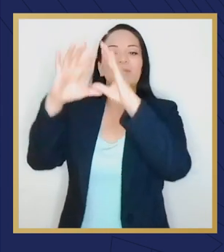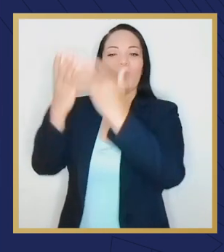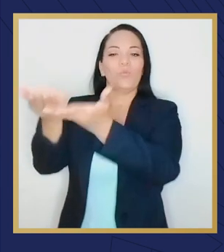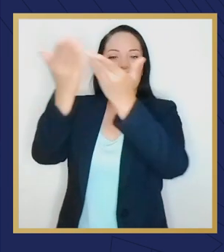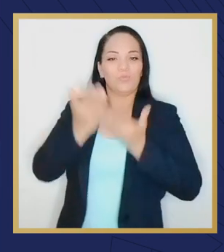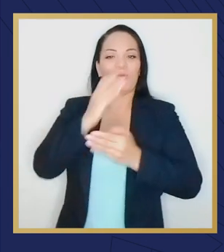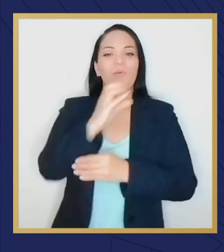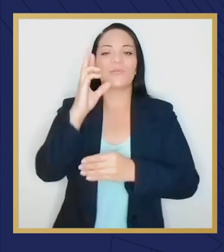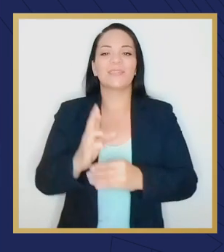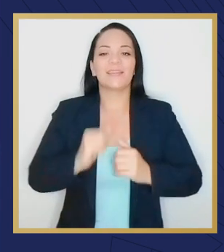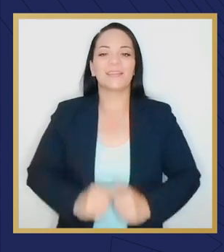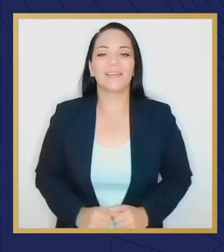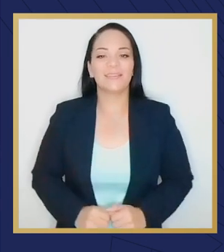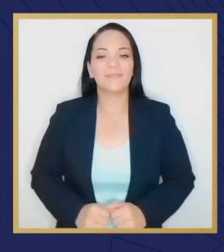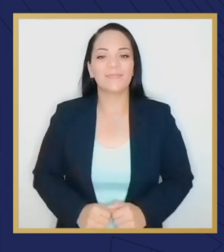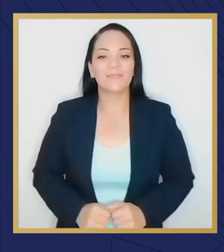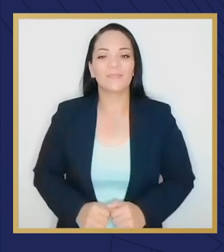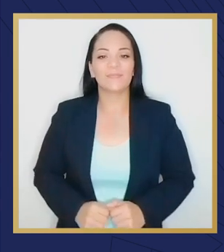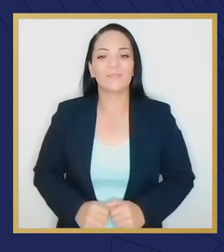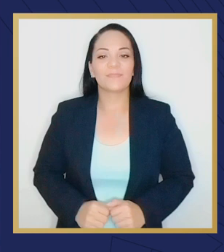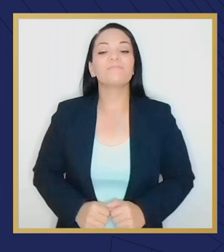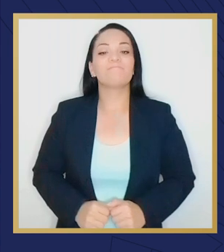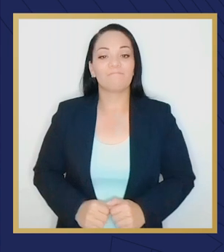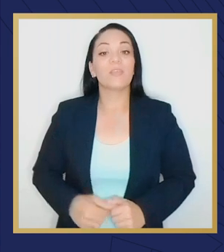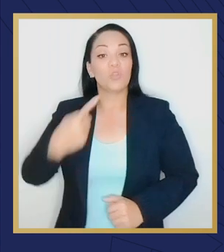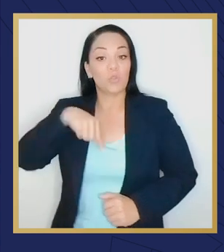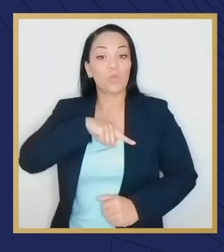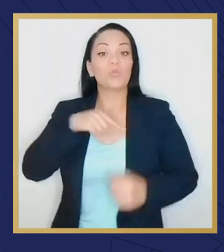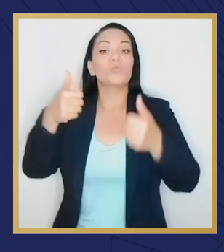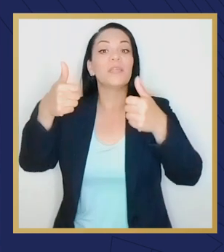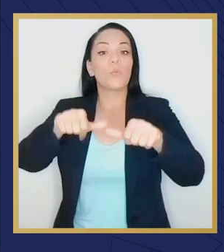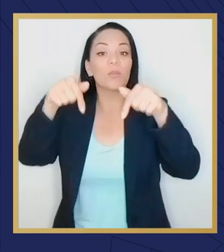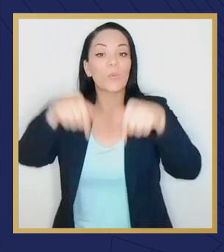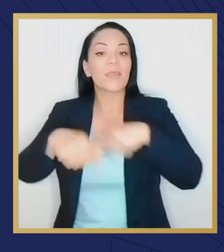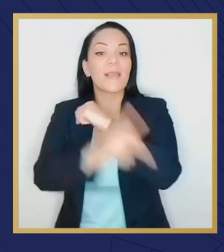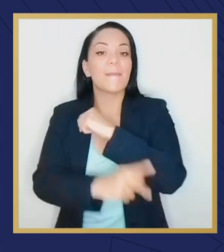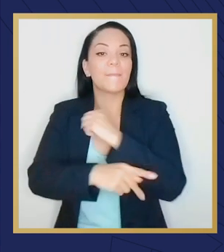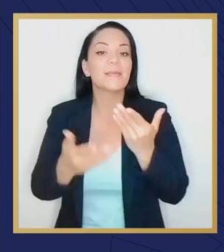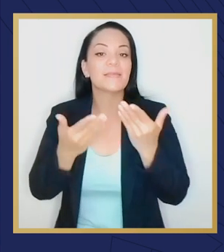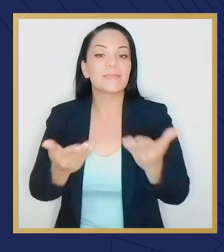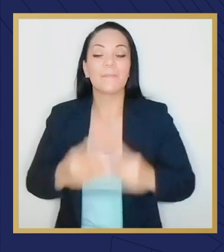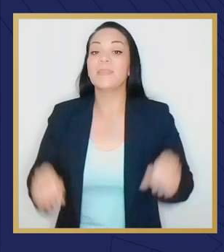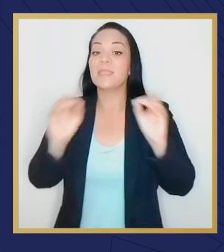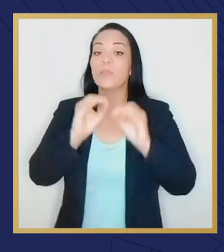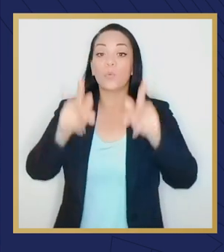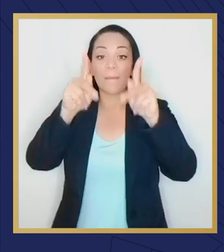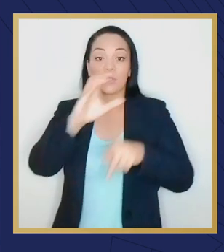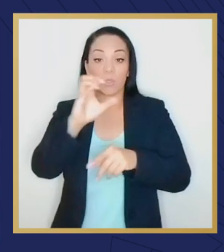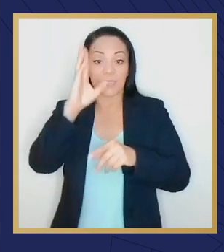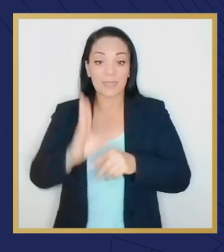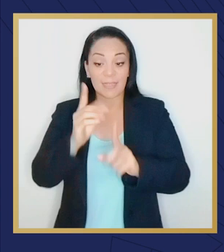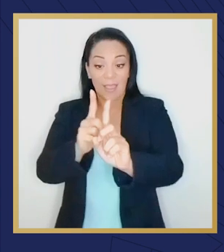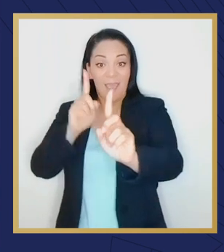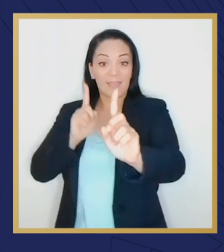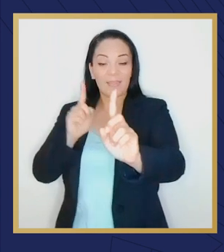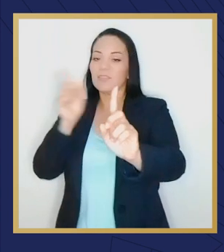mundo a Costa Rica. En lo que sí estamos muy de acuerdo en nuestro país es que ningún costarricense